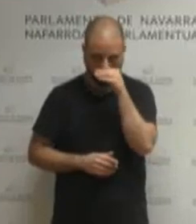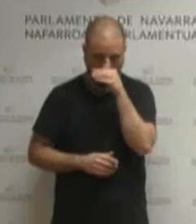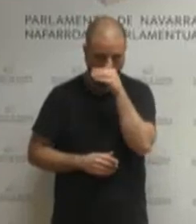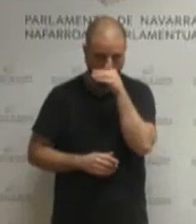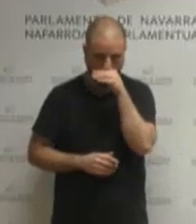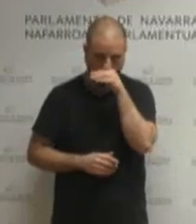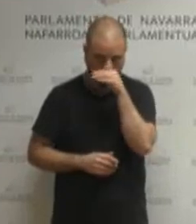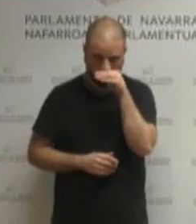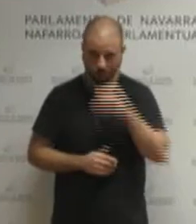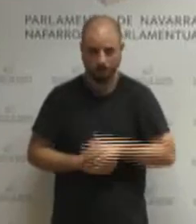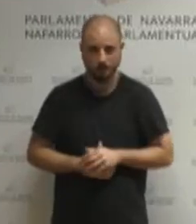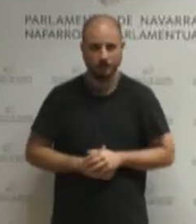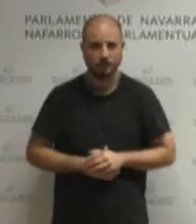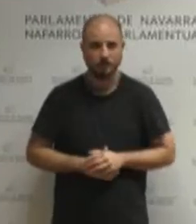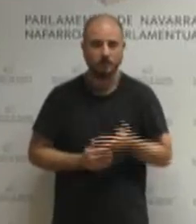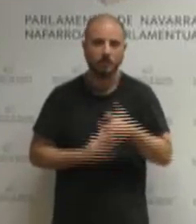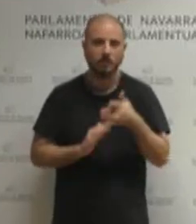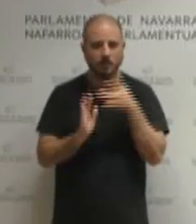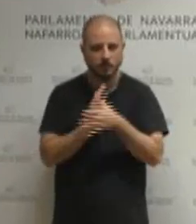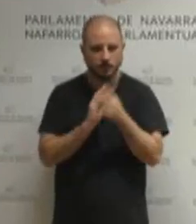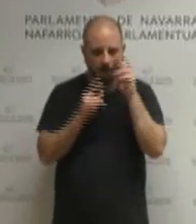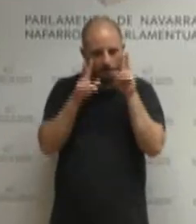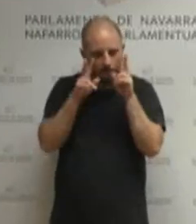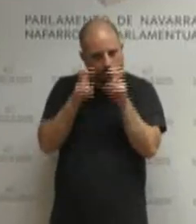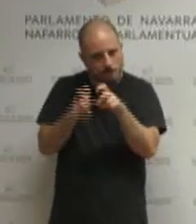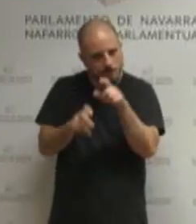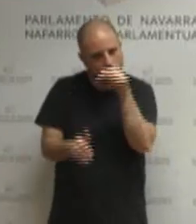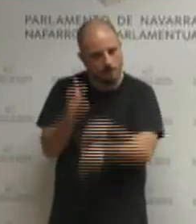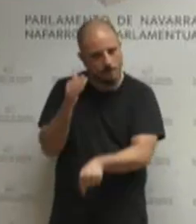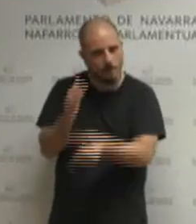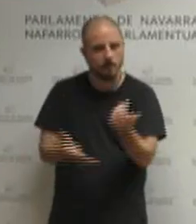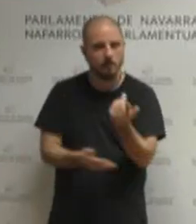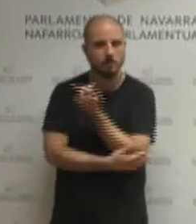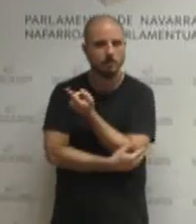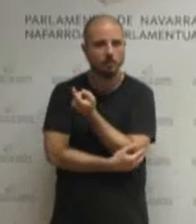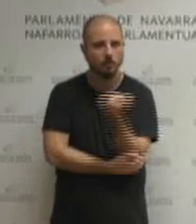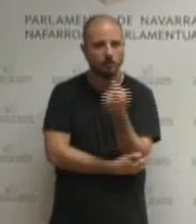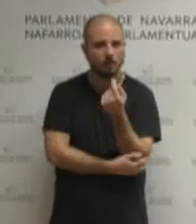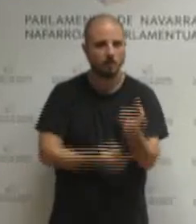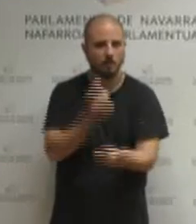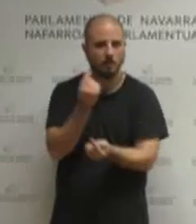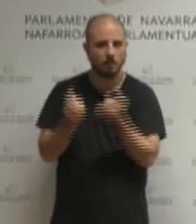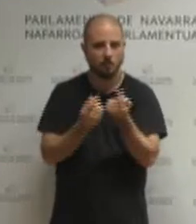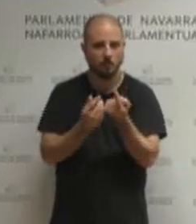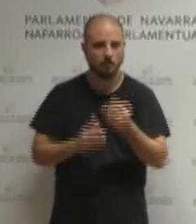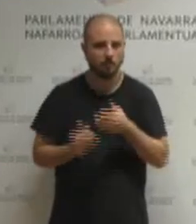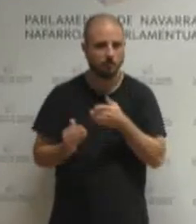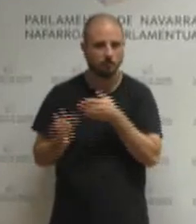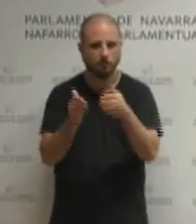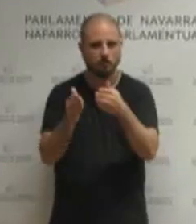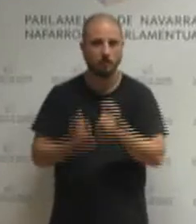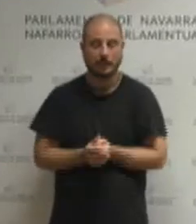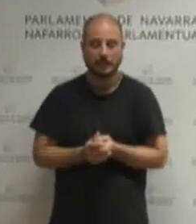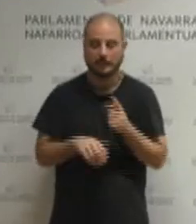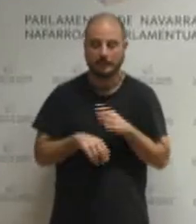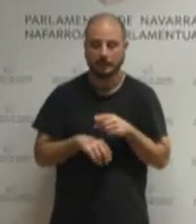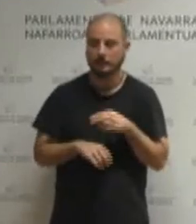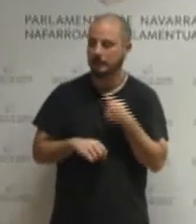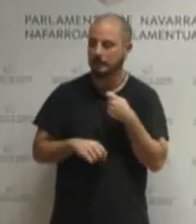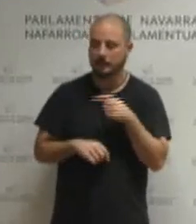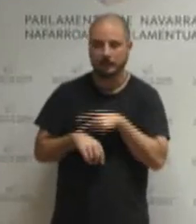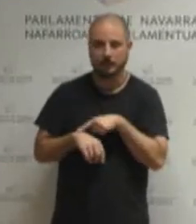bideori dago egiteko demora maitzen ari zait presidente jauna azkeneko